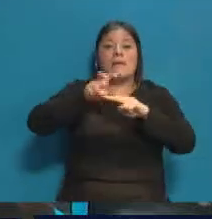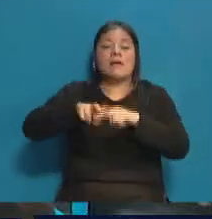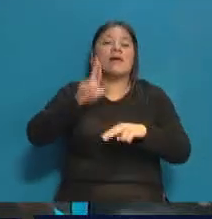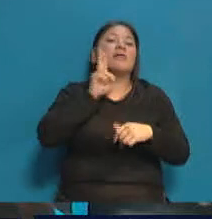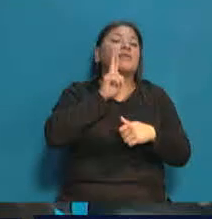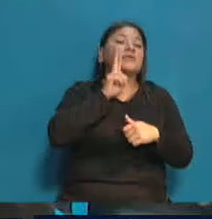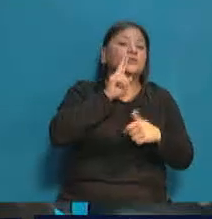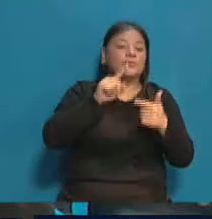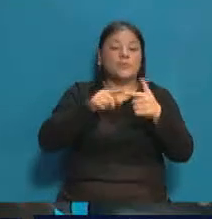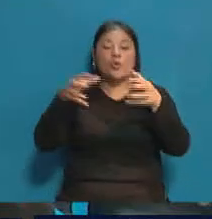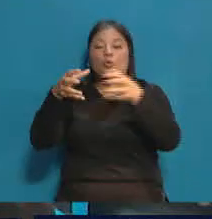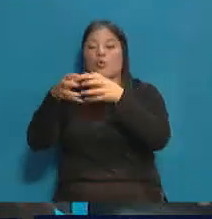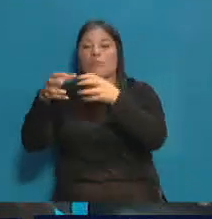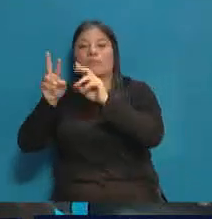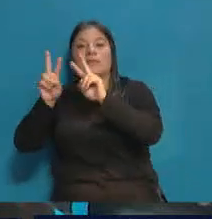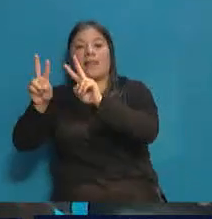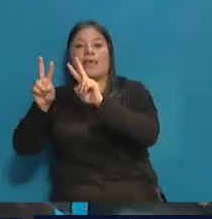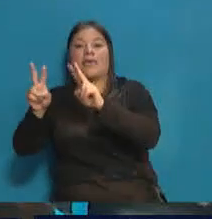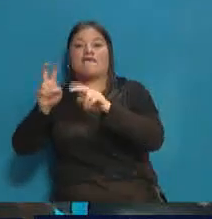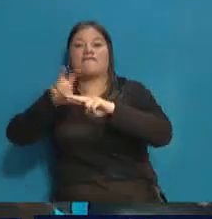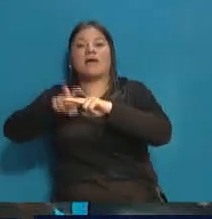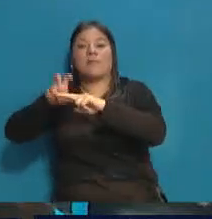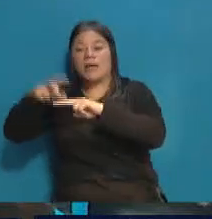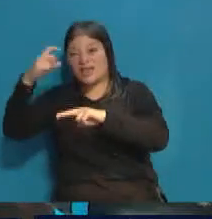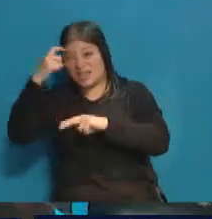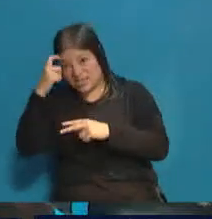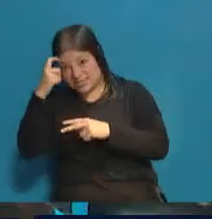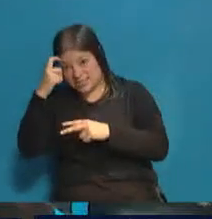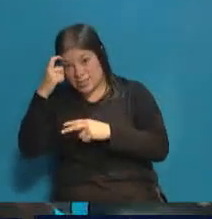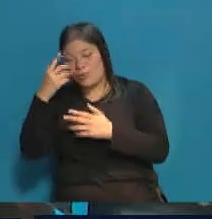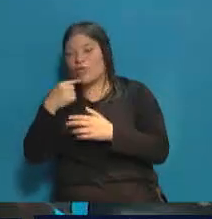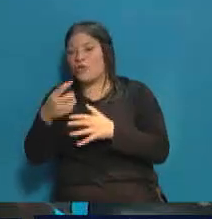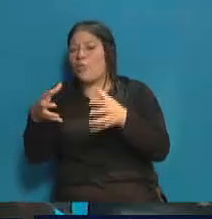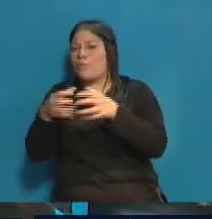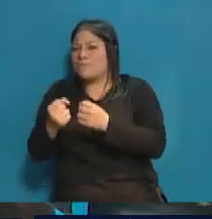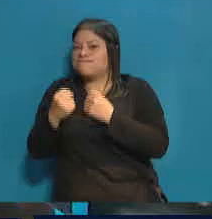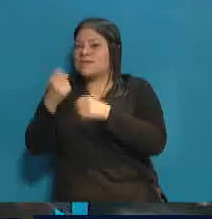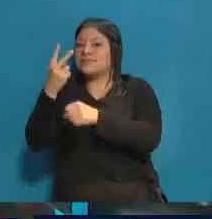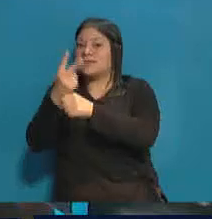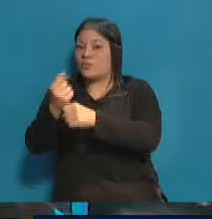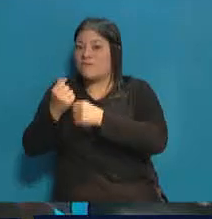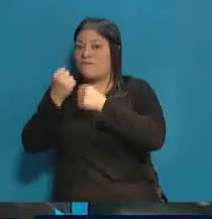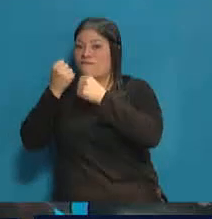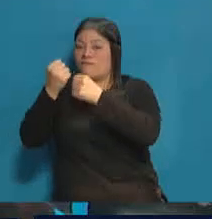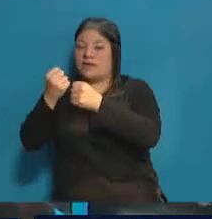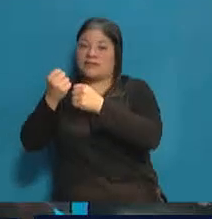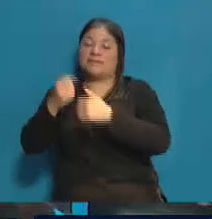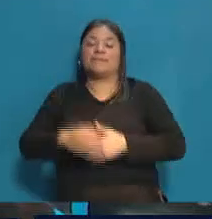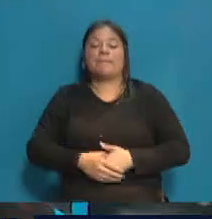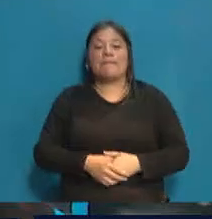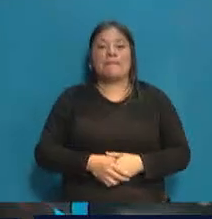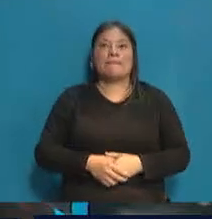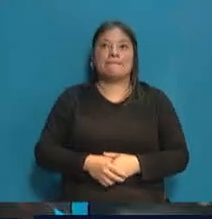Frente Elegí tiene 10 bancas. Por eso digo que es la segunda fuerza legislativa, sumando diputados con